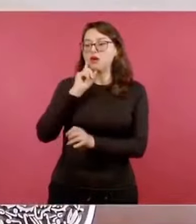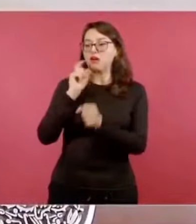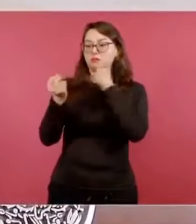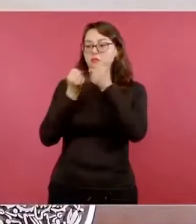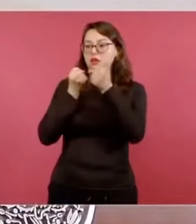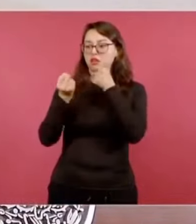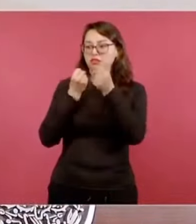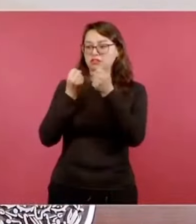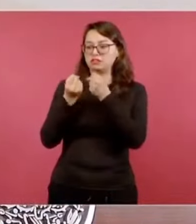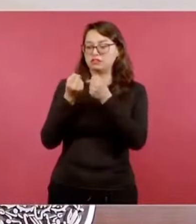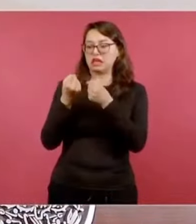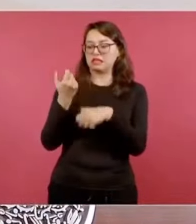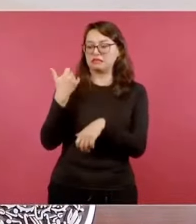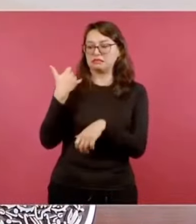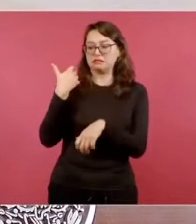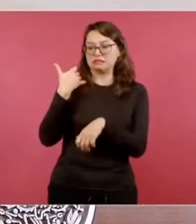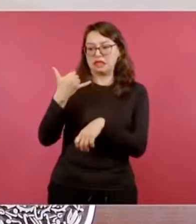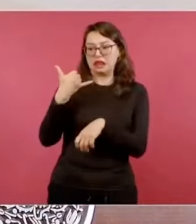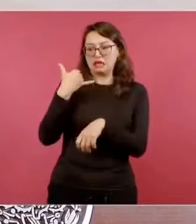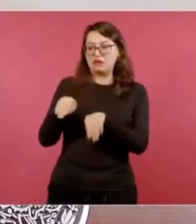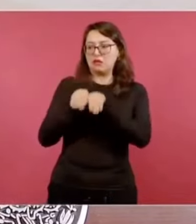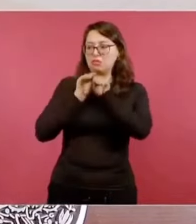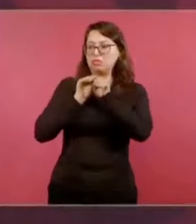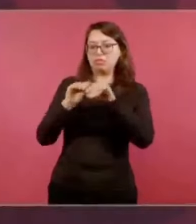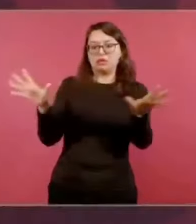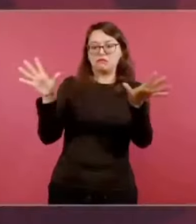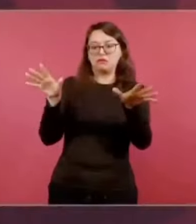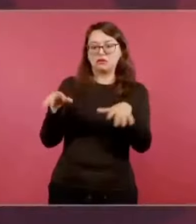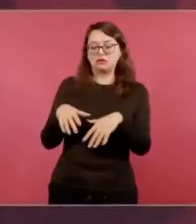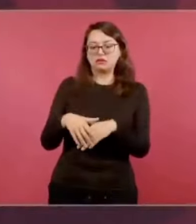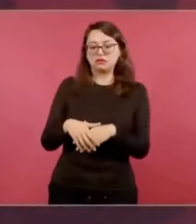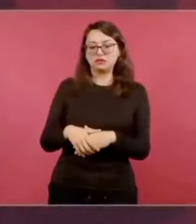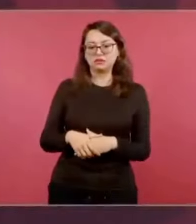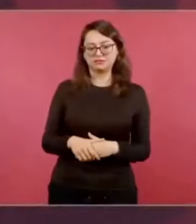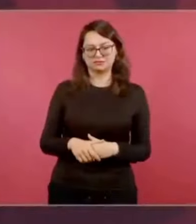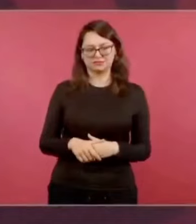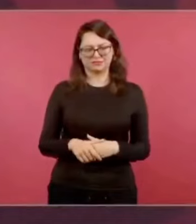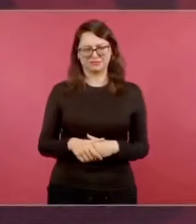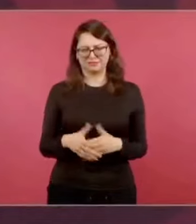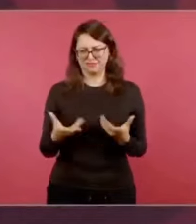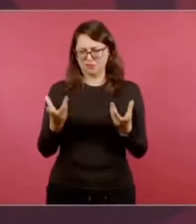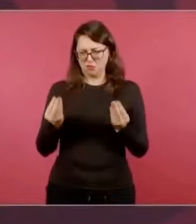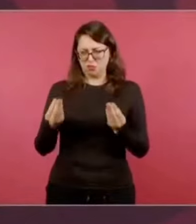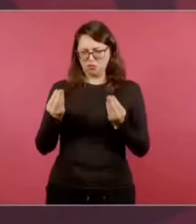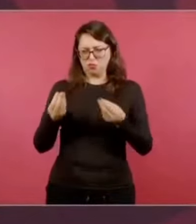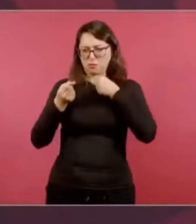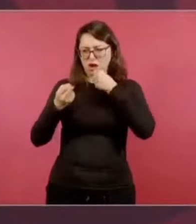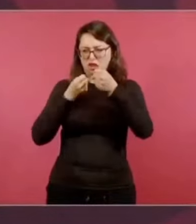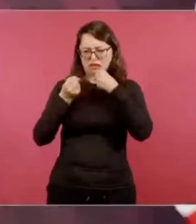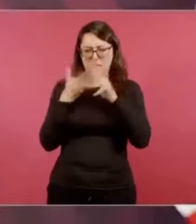asesinado a tantos periodistas. Y cuando pedí a Rosaisela,